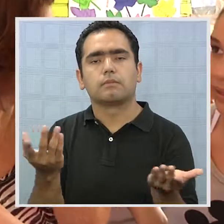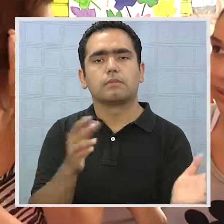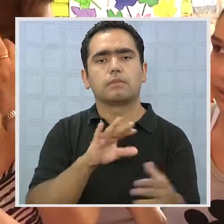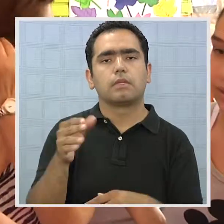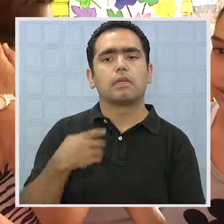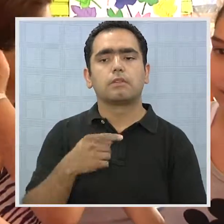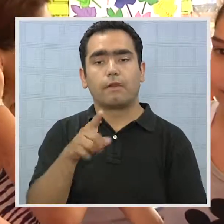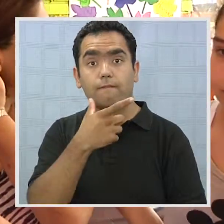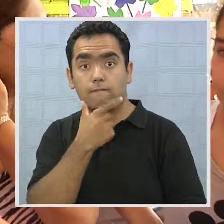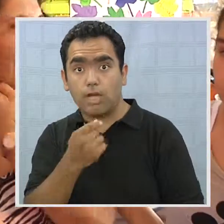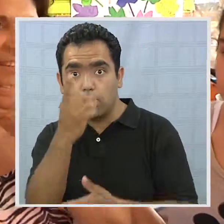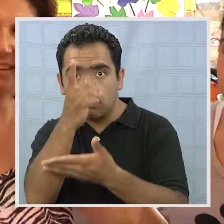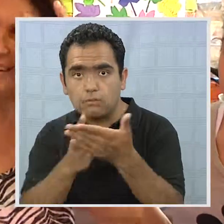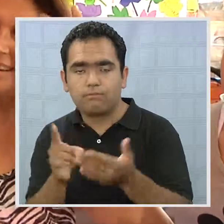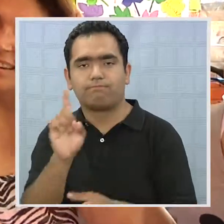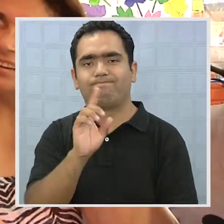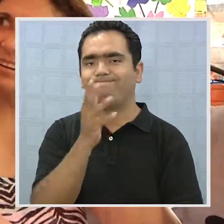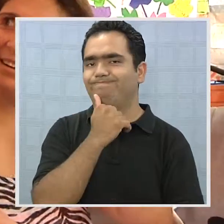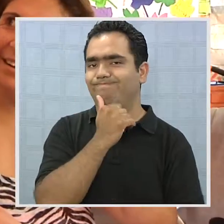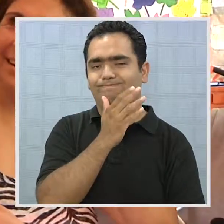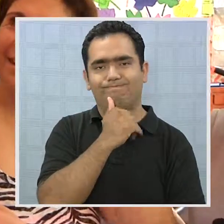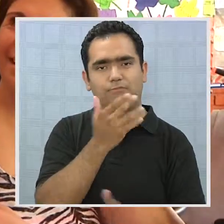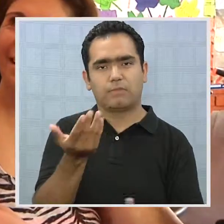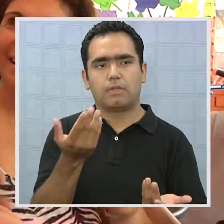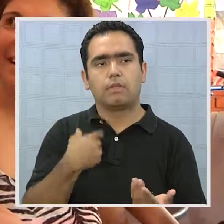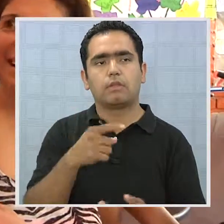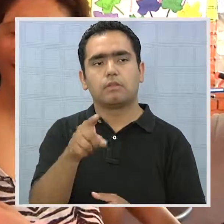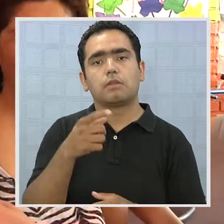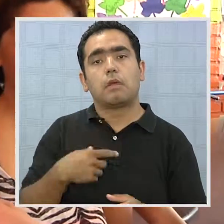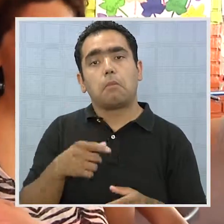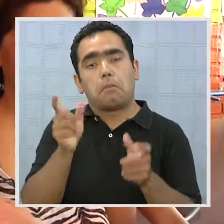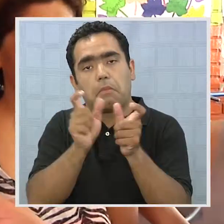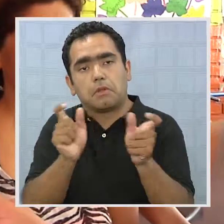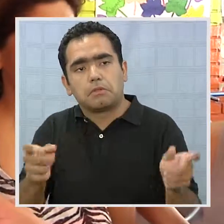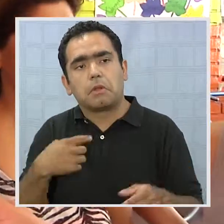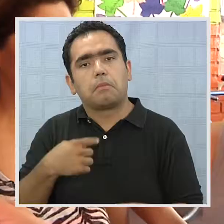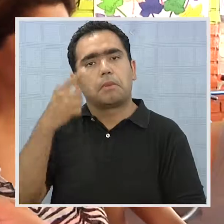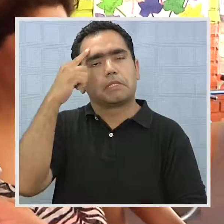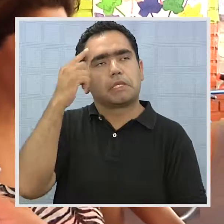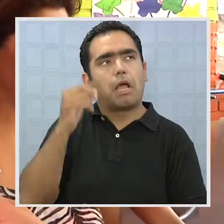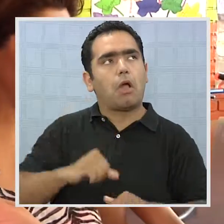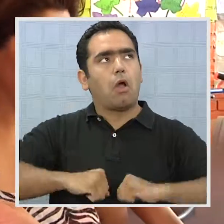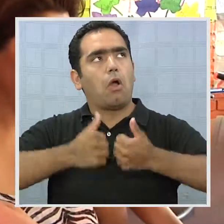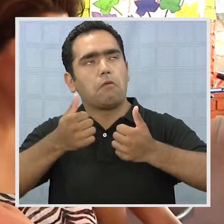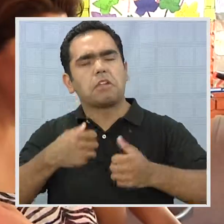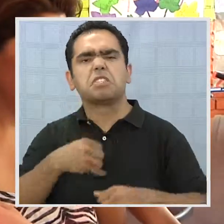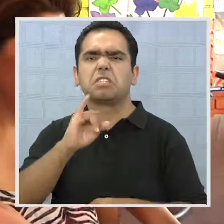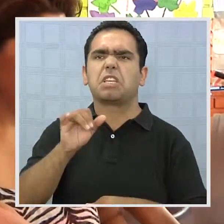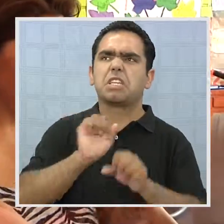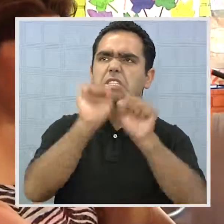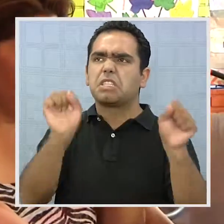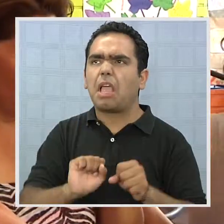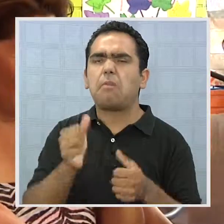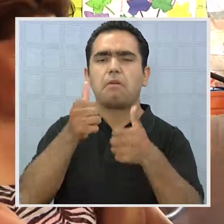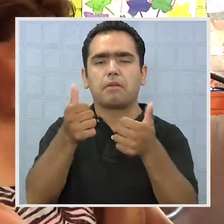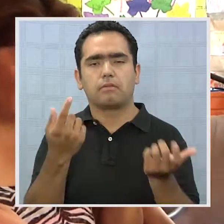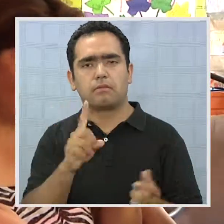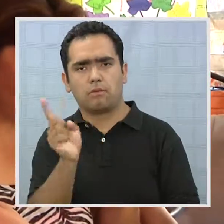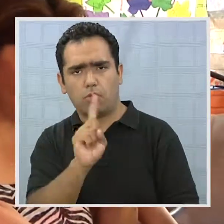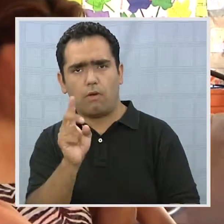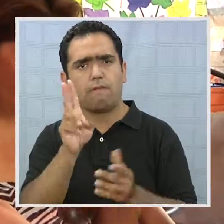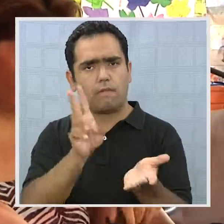fácil de conseguir. Como ellos solo han vivido en este sistema, creen que funciona así siempre, todos, los jóvenes en general. Y no, pues la verdad es que hay que